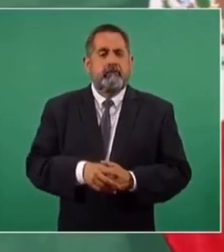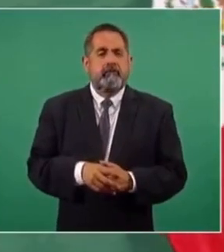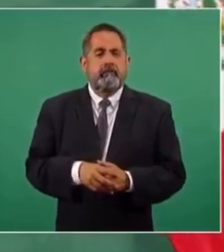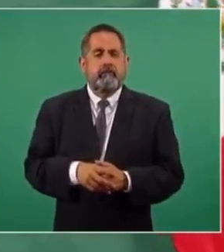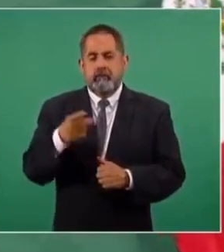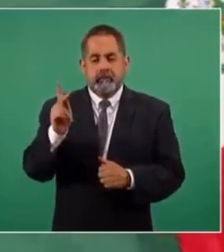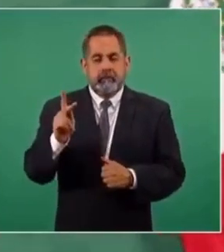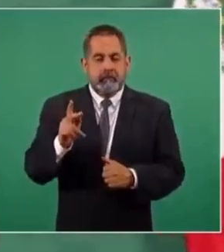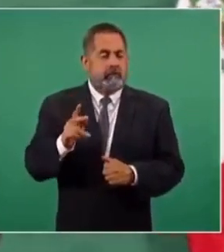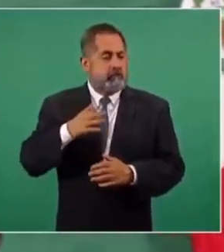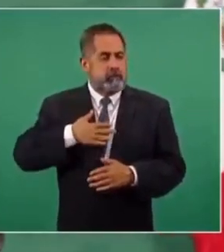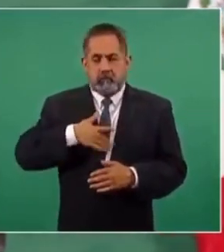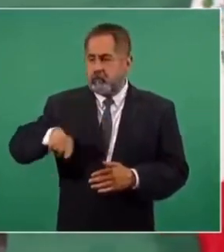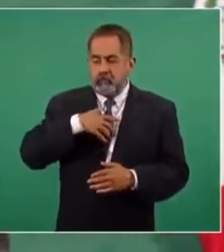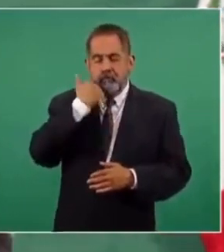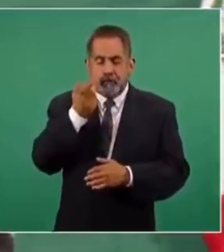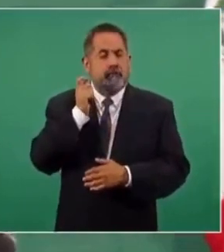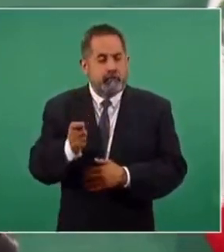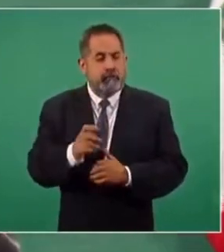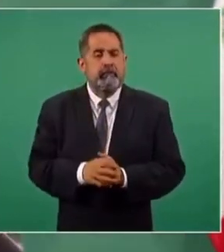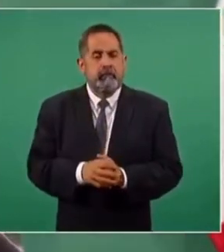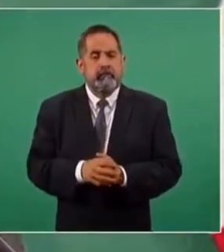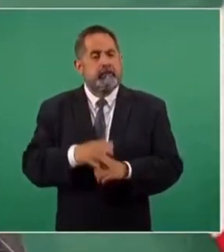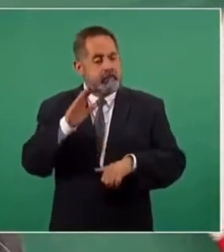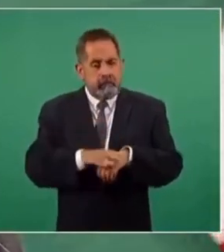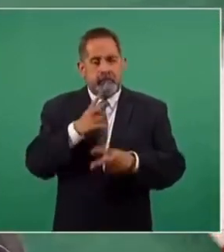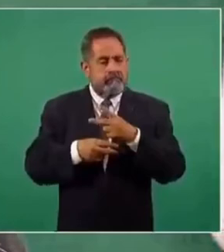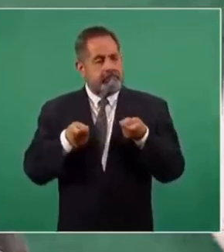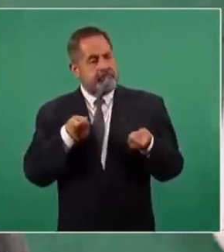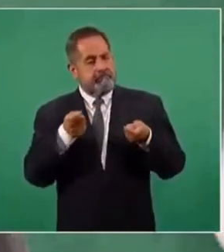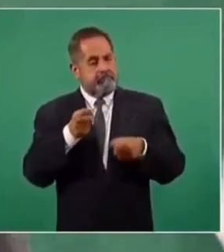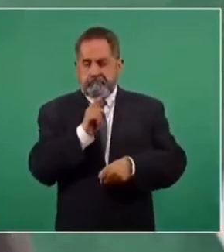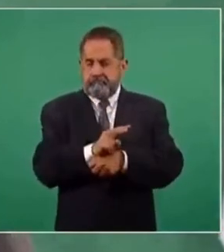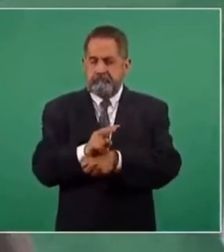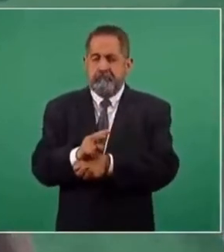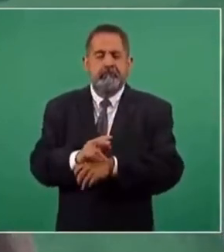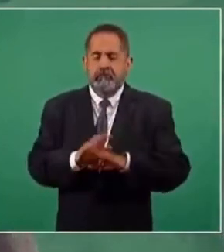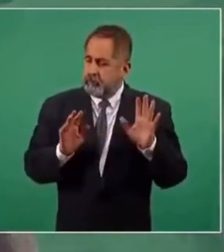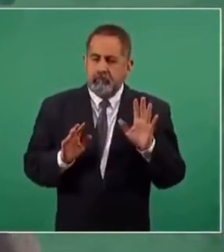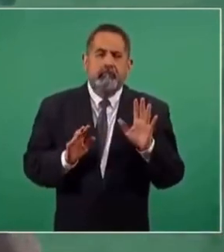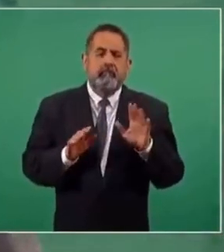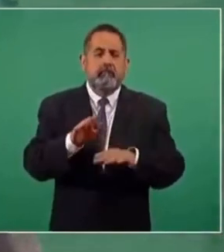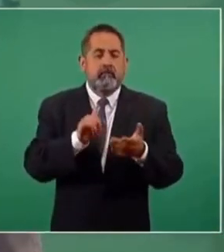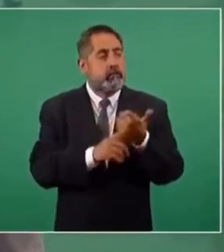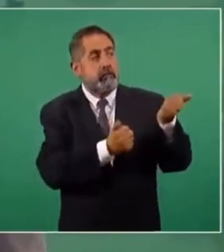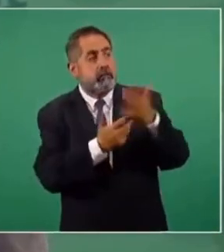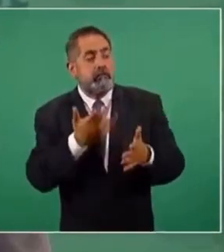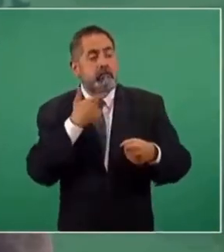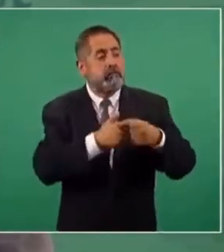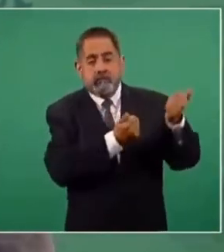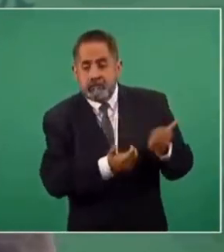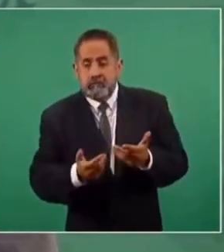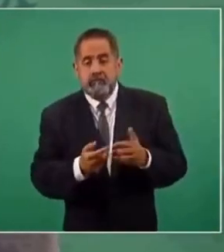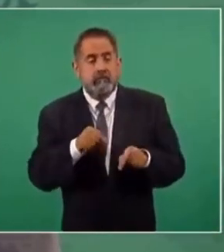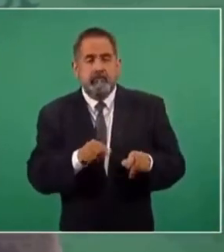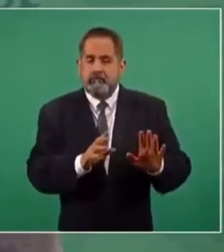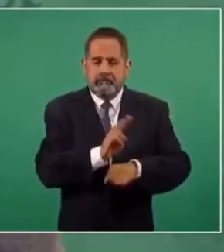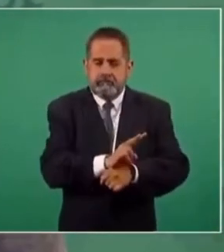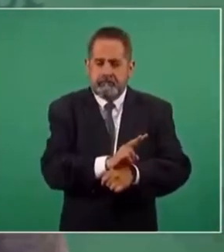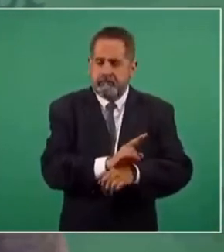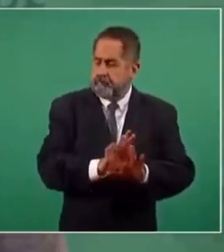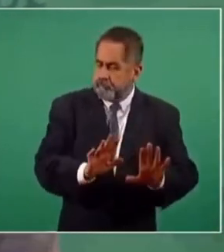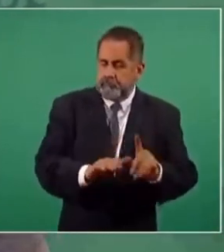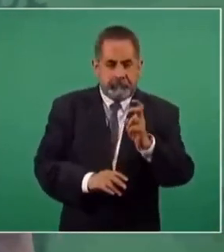pero lo que queremos es que haya más control sobre el ingreso de combustibles al país